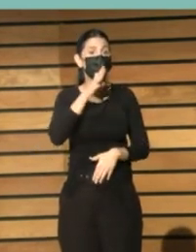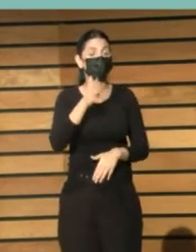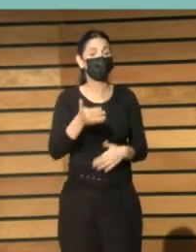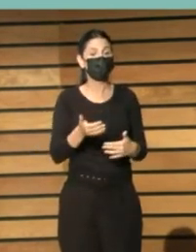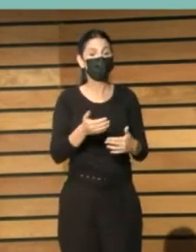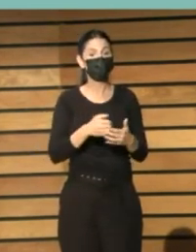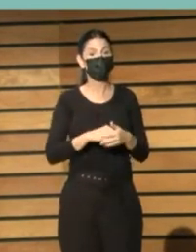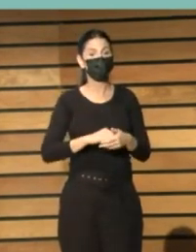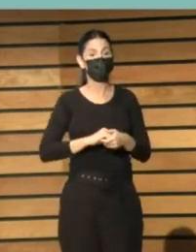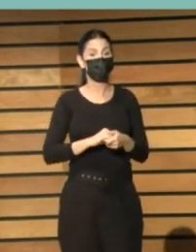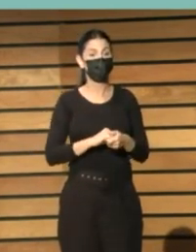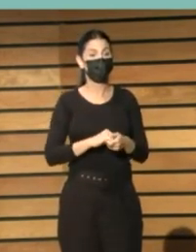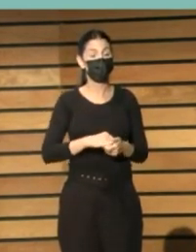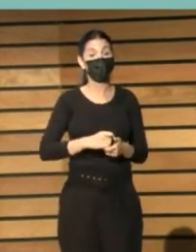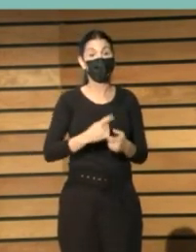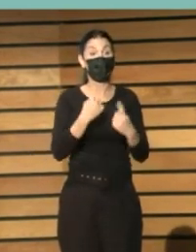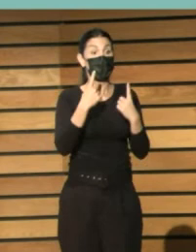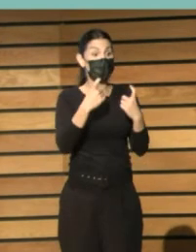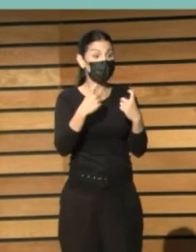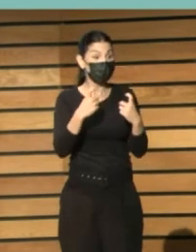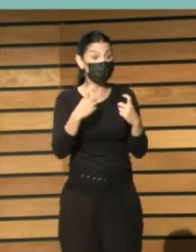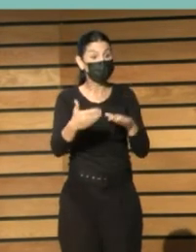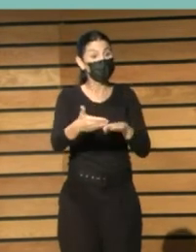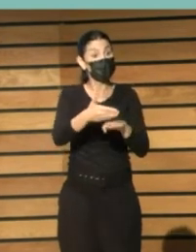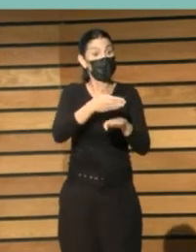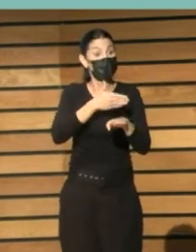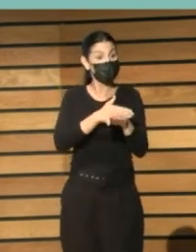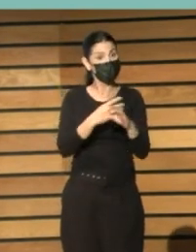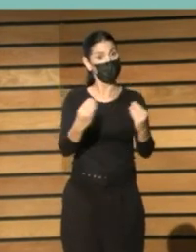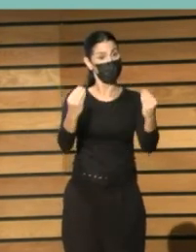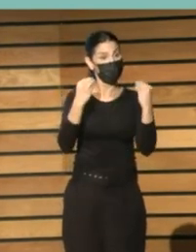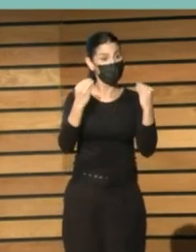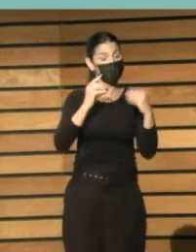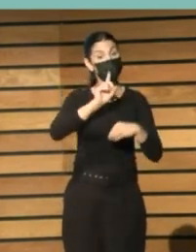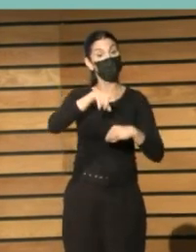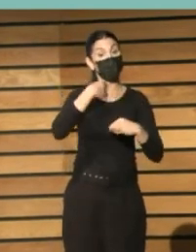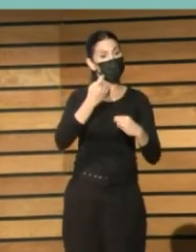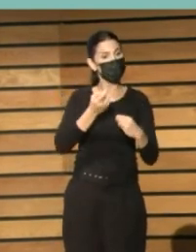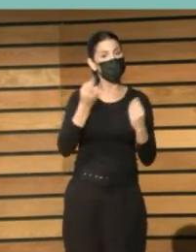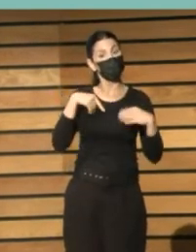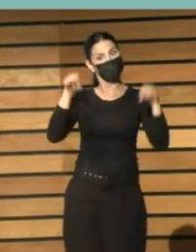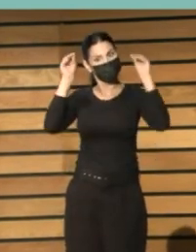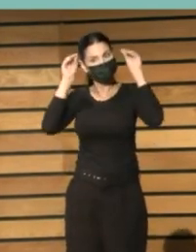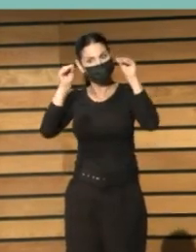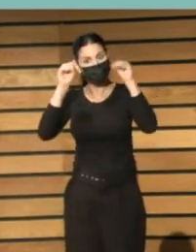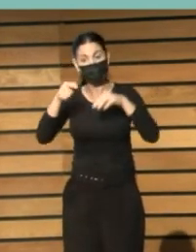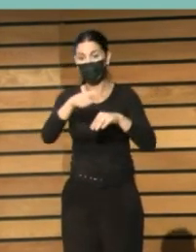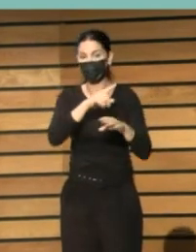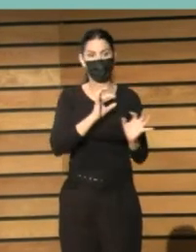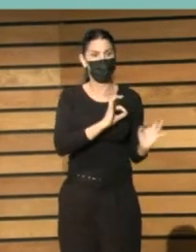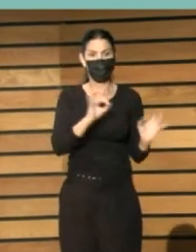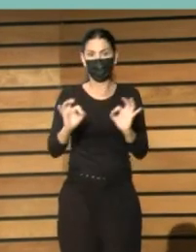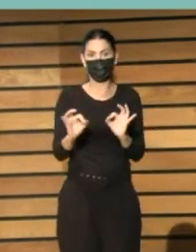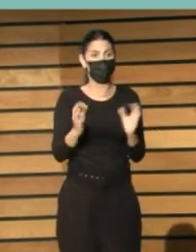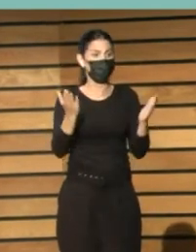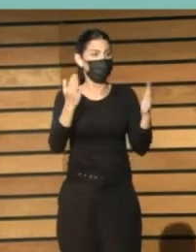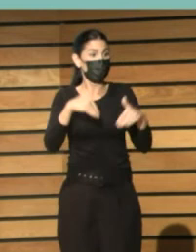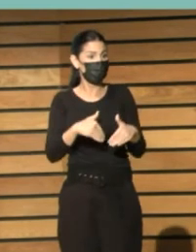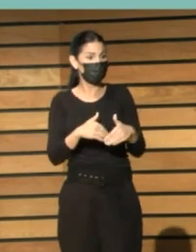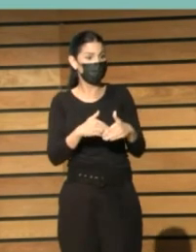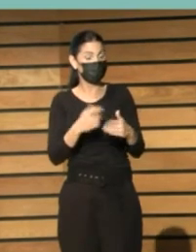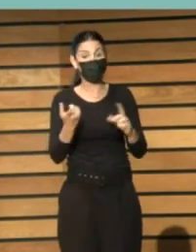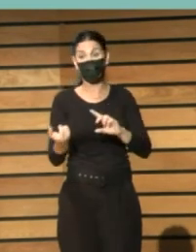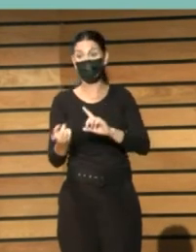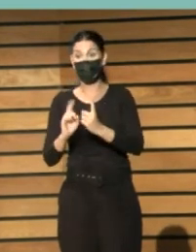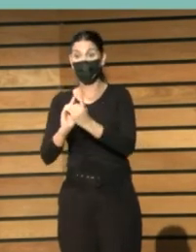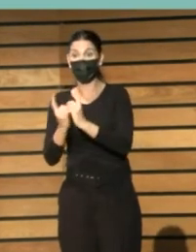por delante de la ciudadanía para poder enseñarles explicarle cosas en un aspecto primero no estamos preparados y en segundo lugar es absolutamente cambiante